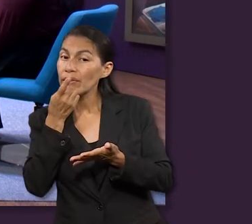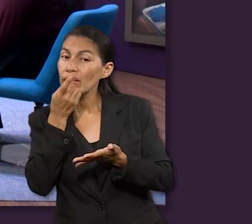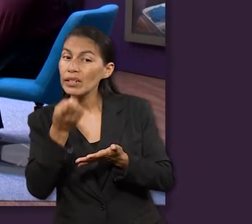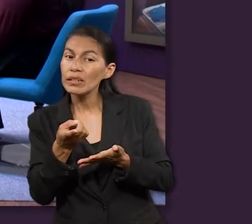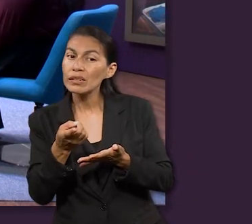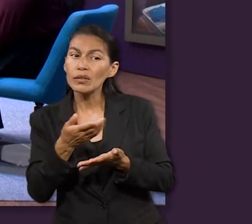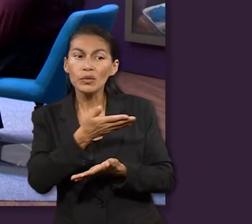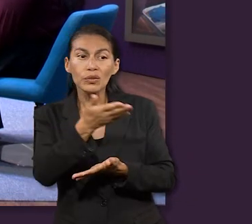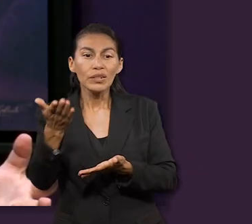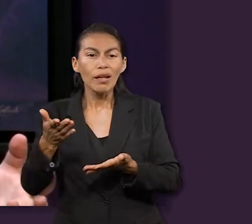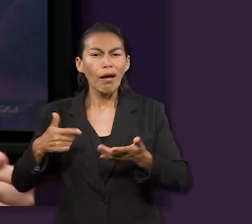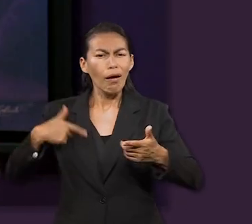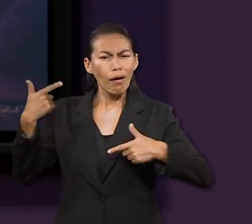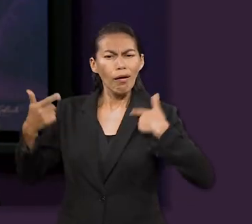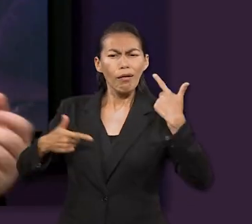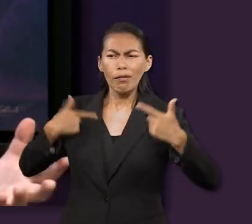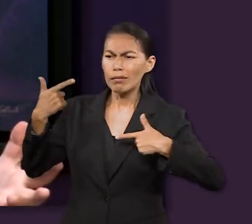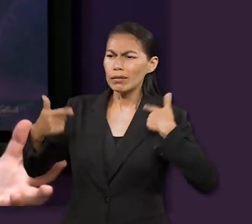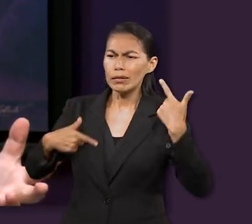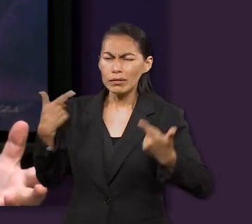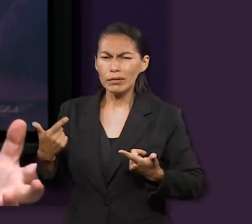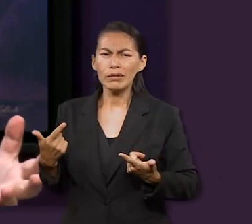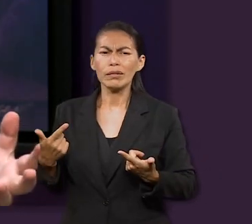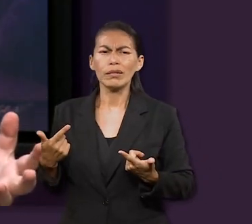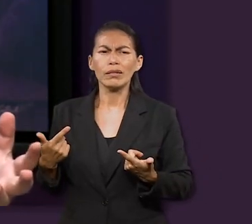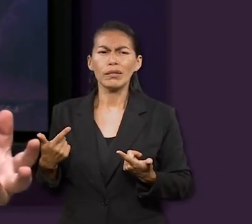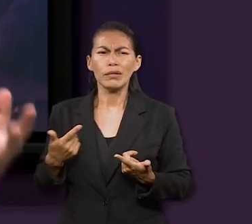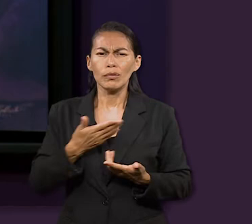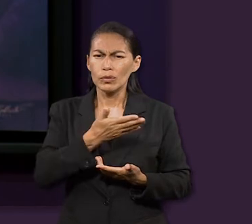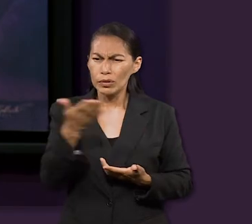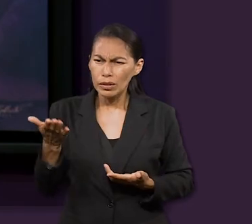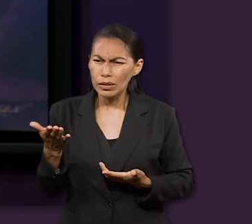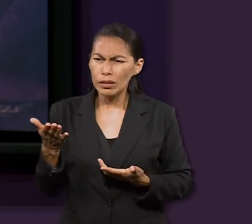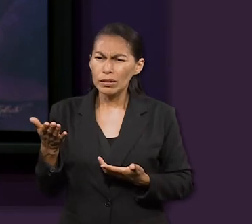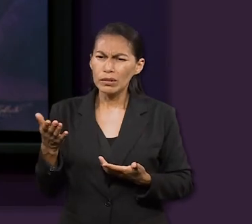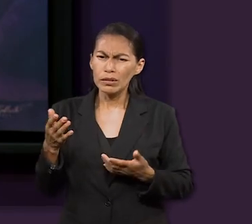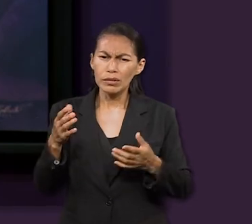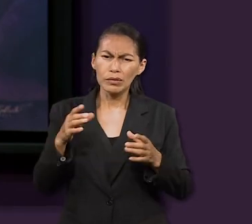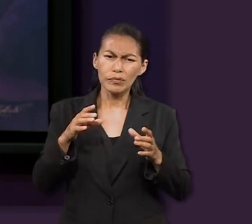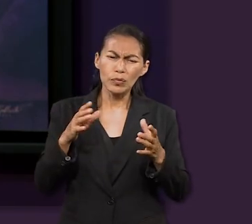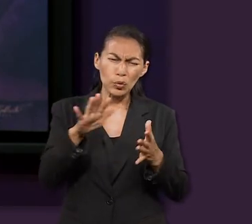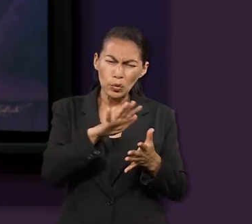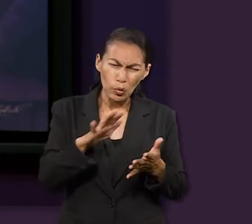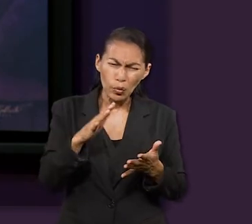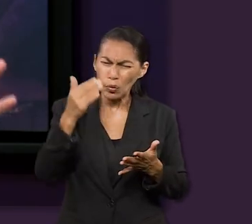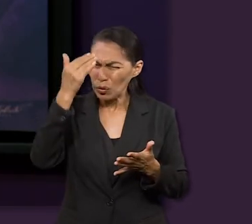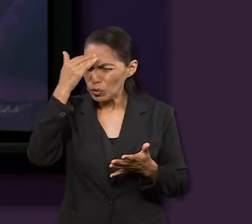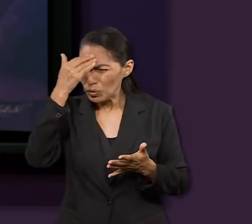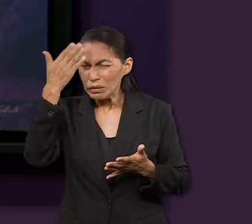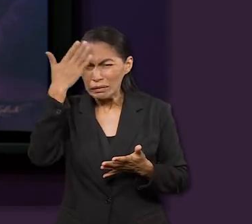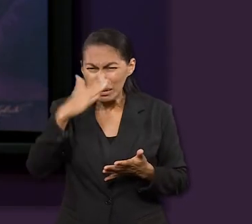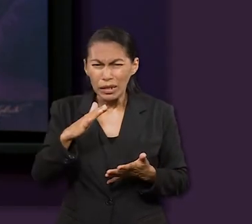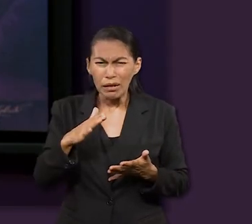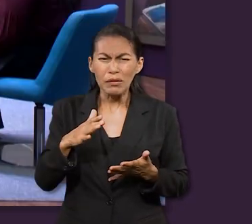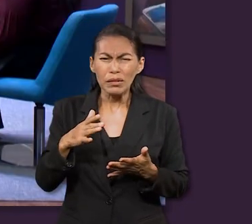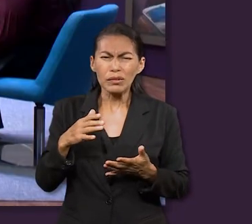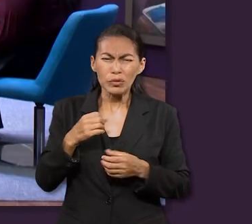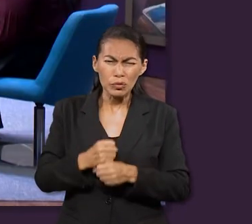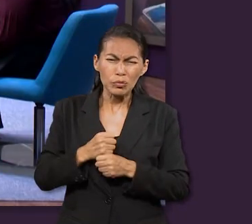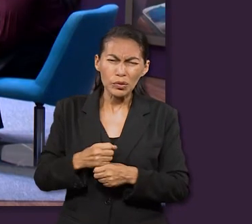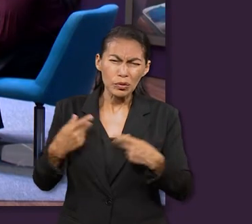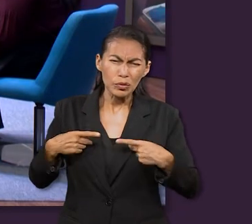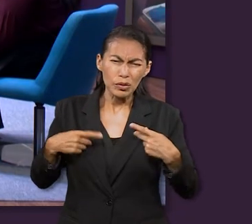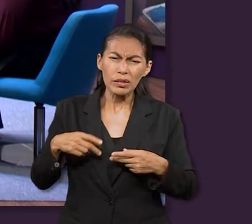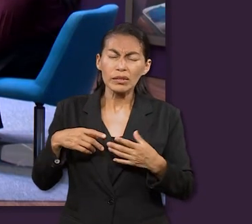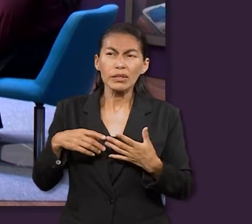es gócense, ¿no? Gócense cuando esto suceda porque en su mente ya conocen el mapa completo de la